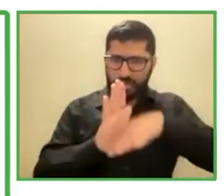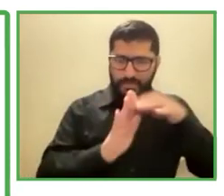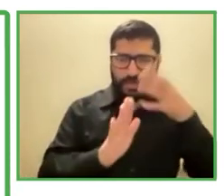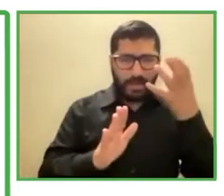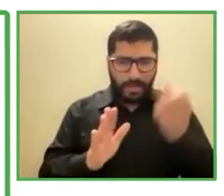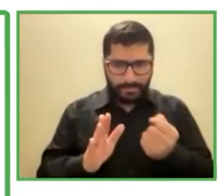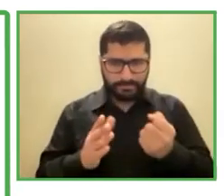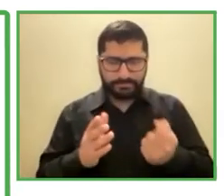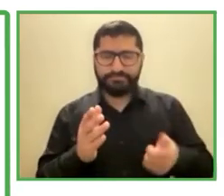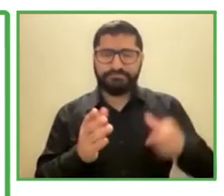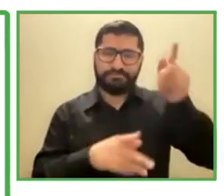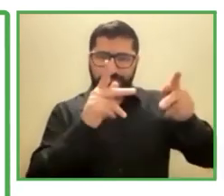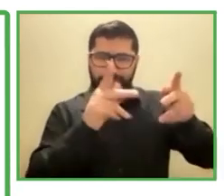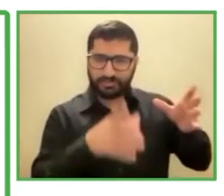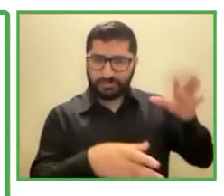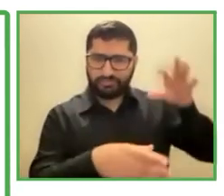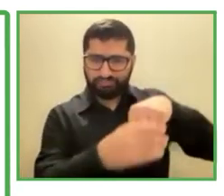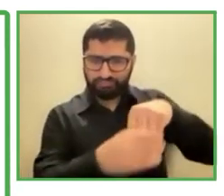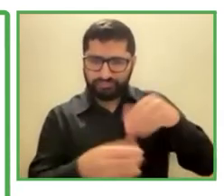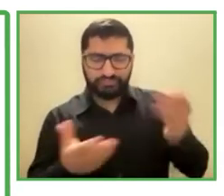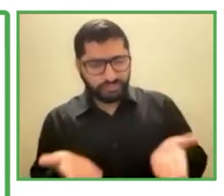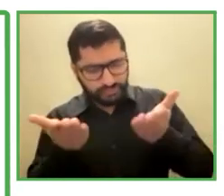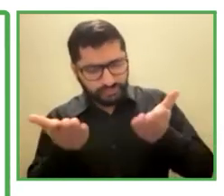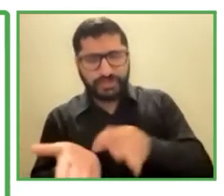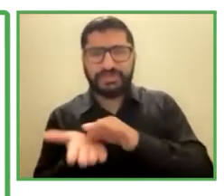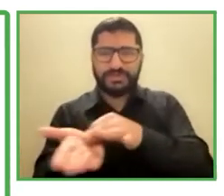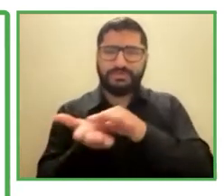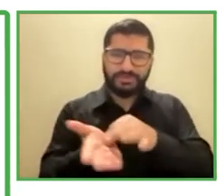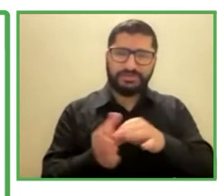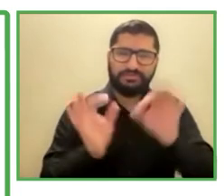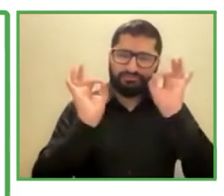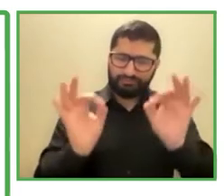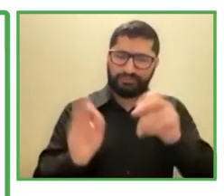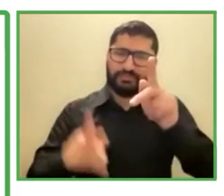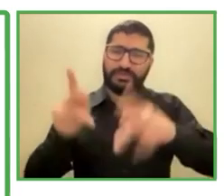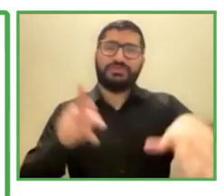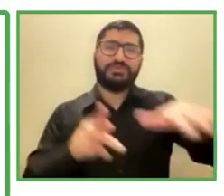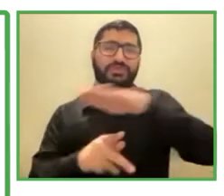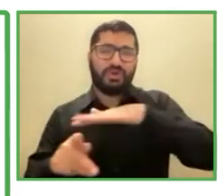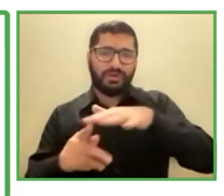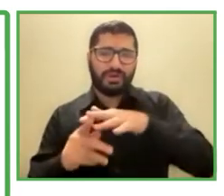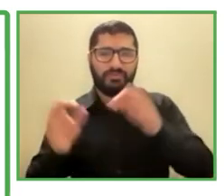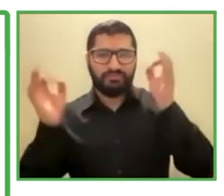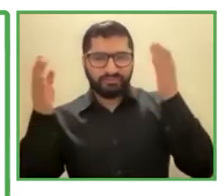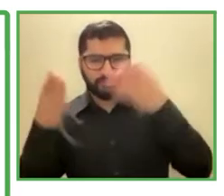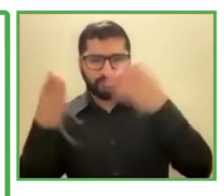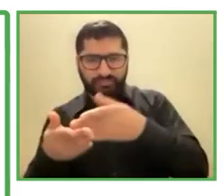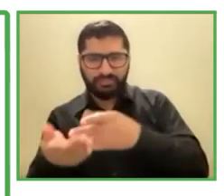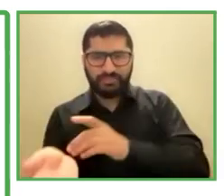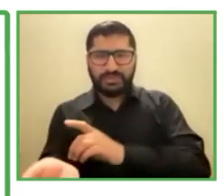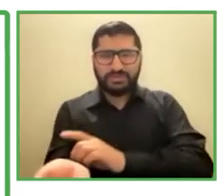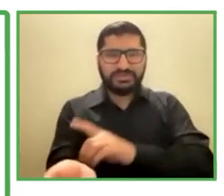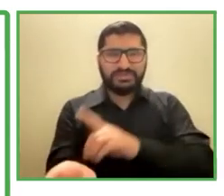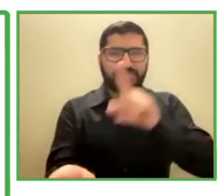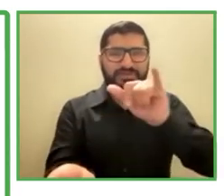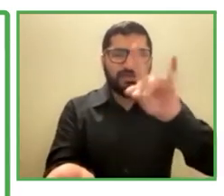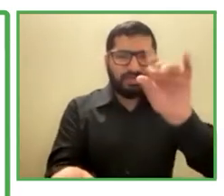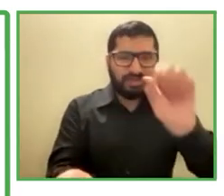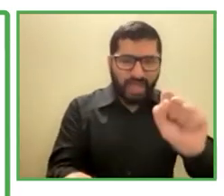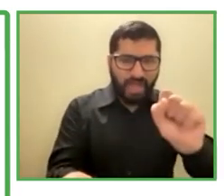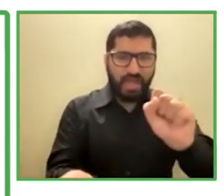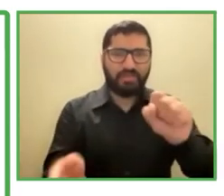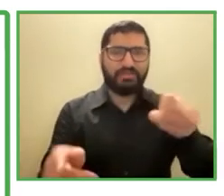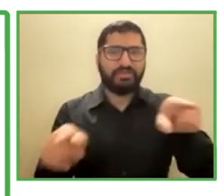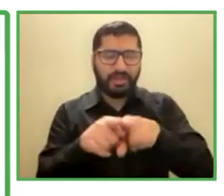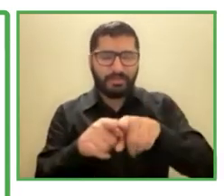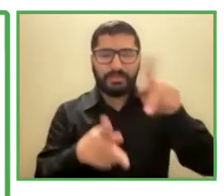servicios especiales para gente con VIH y gente sorda les quiero presentar proyectos y nuestros servicios